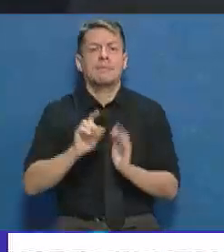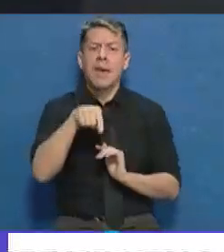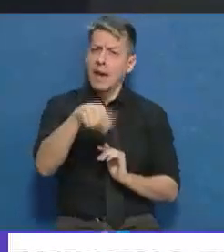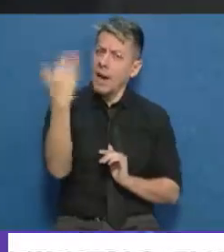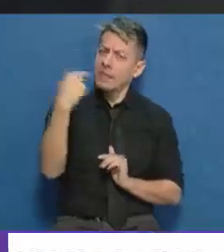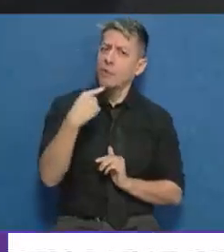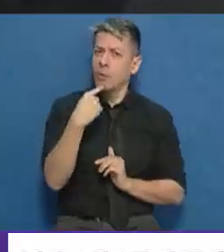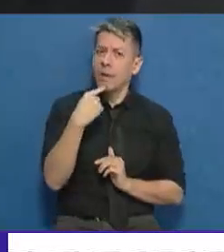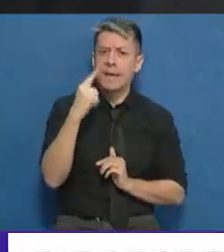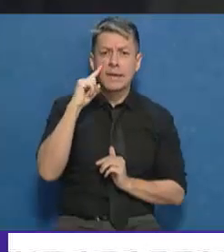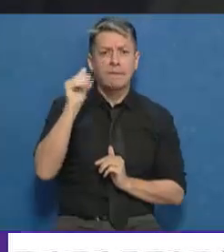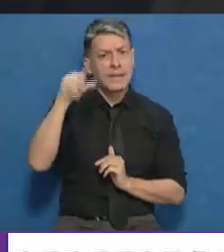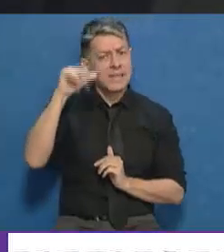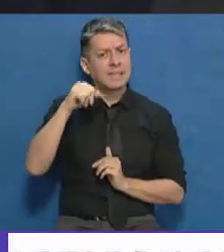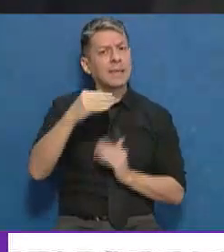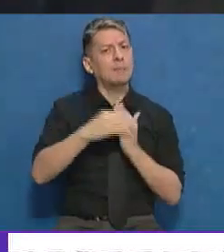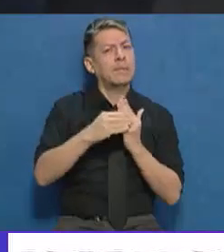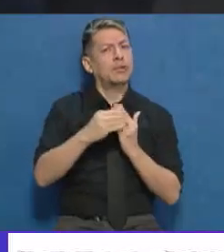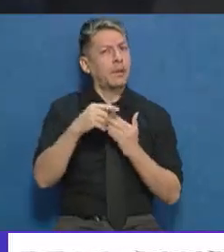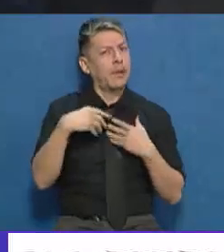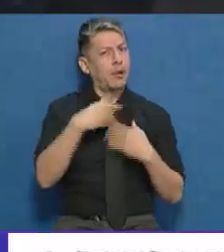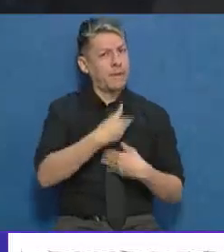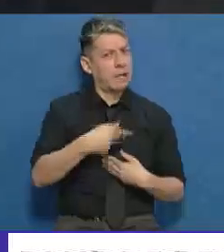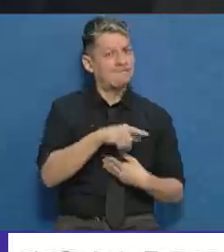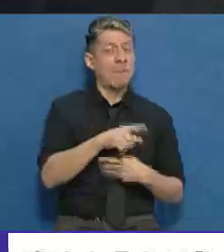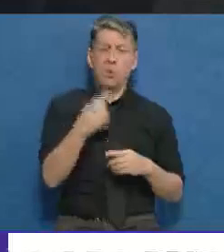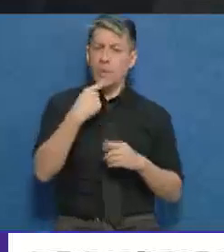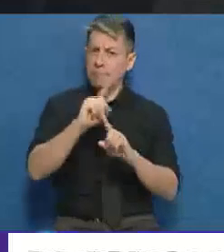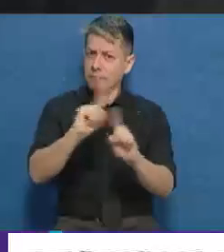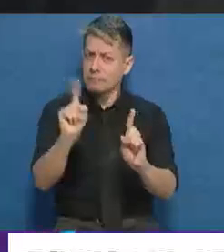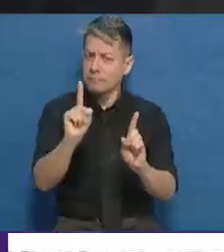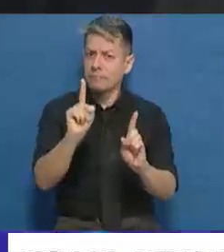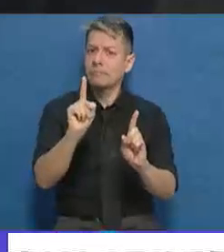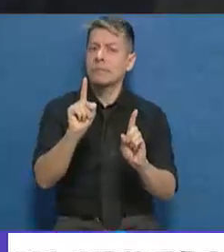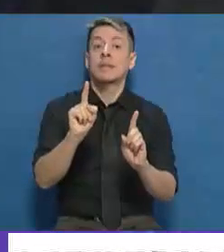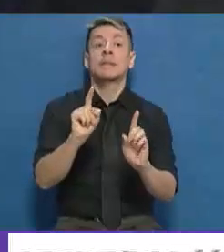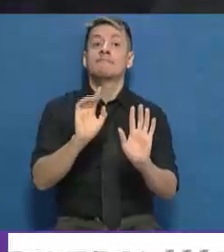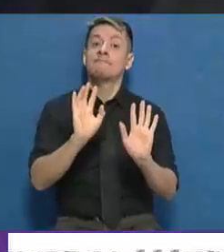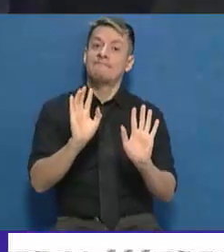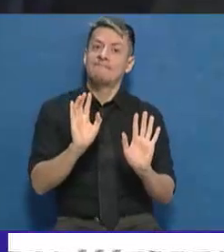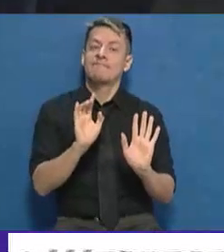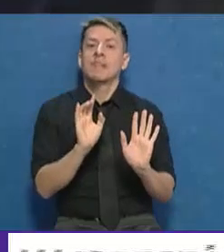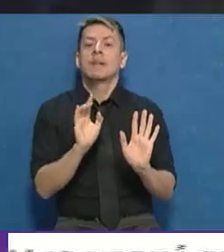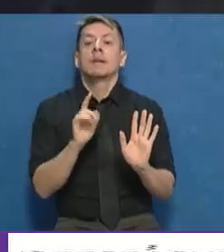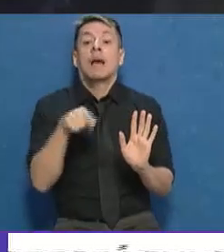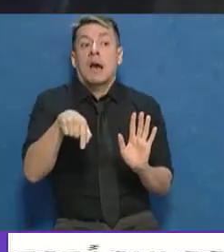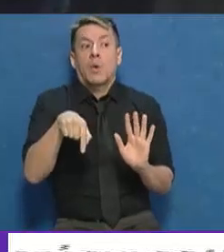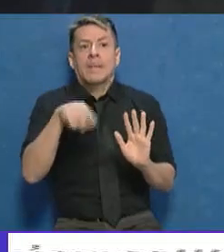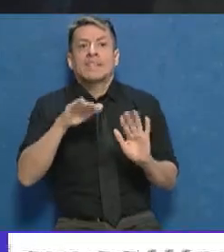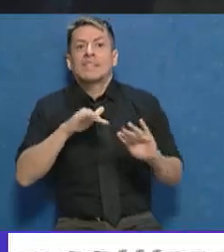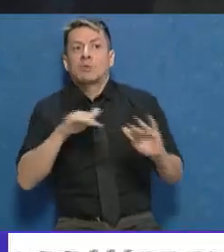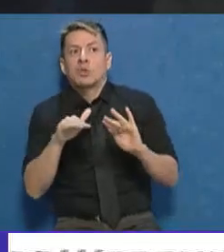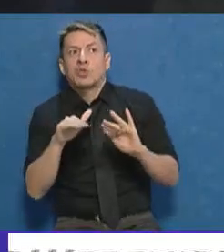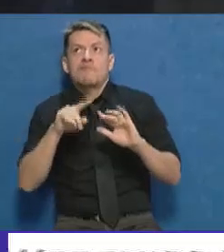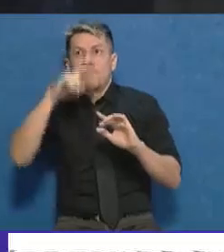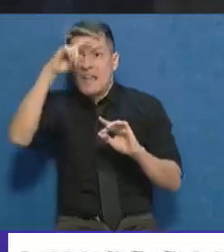Ibáñez, el ministro de gobierno, nos dijo aquí en este mismo espacio, no tendría por qué dudarse, aunque dejó un signo de interrogación en el escenario en el que nos encontramos a nivel